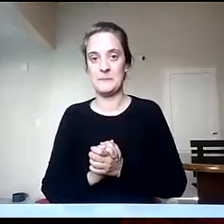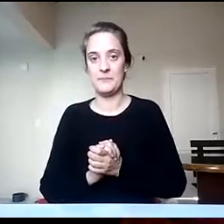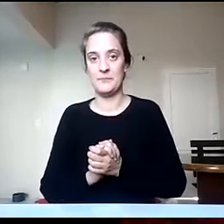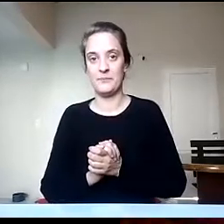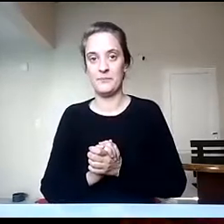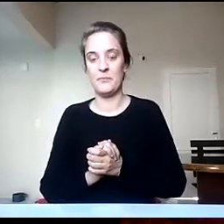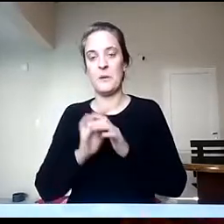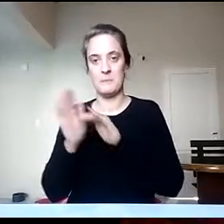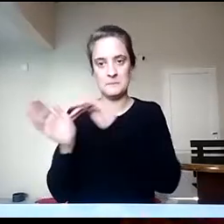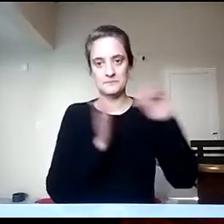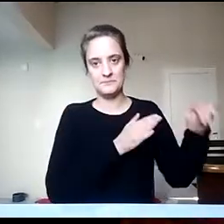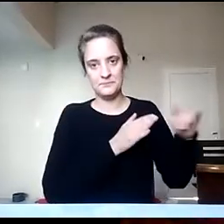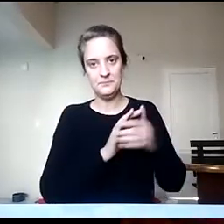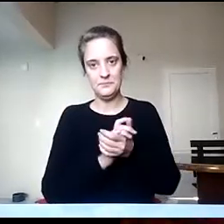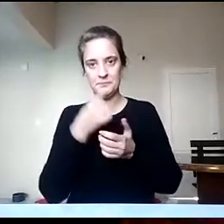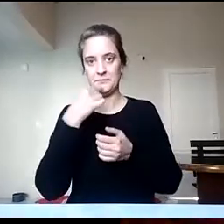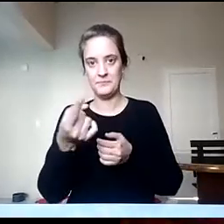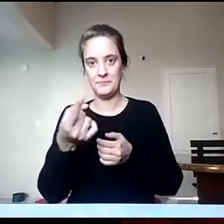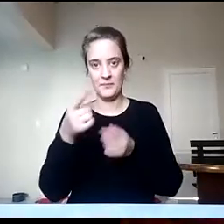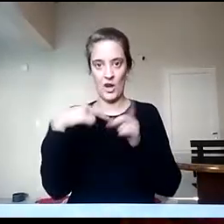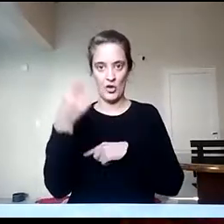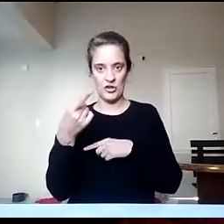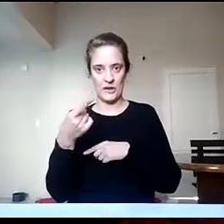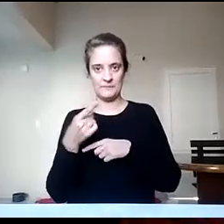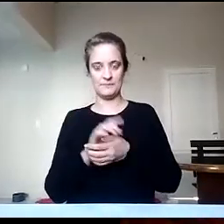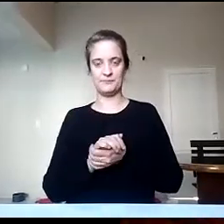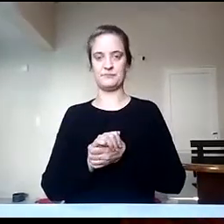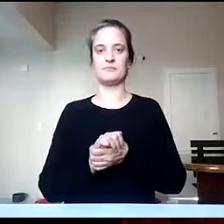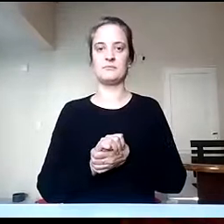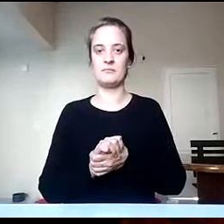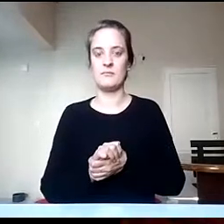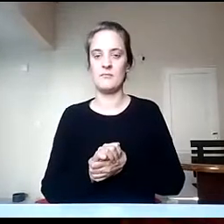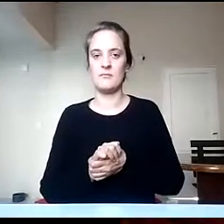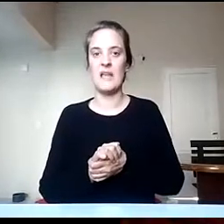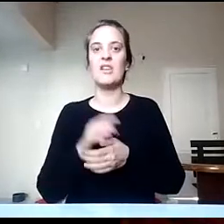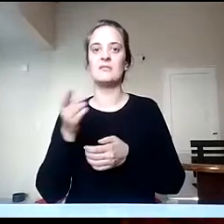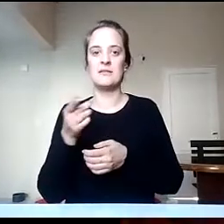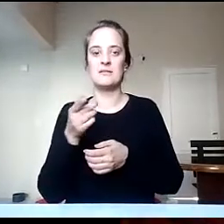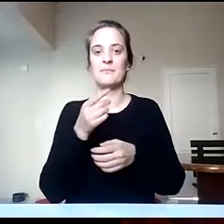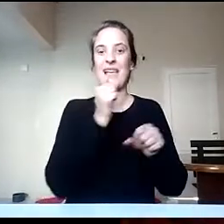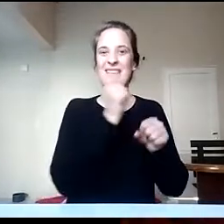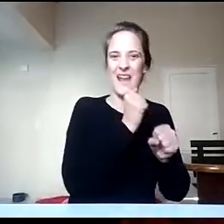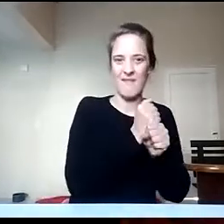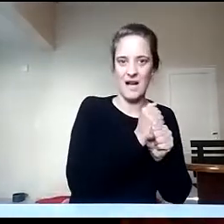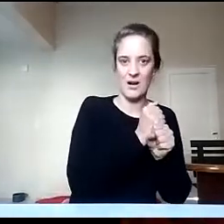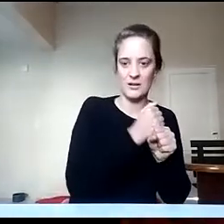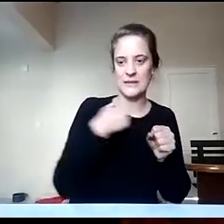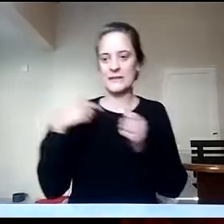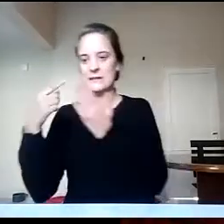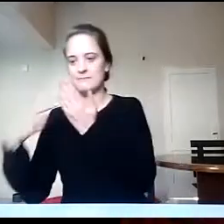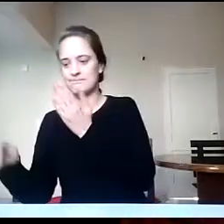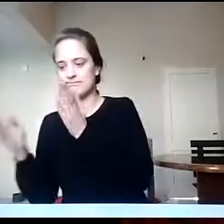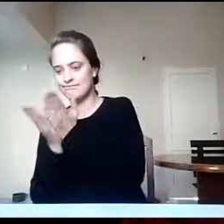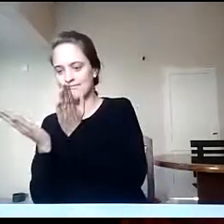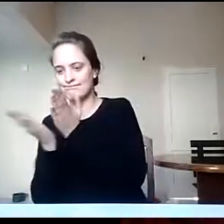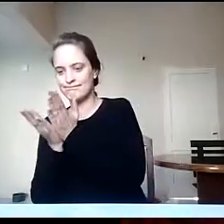pregunta. Dice, ¿se puede llevar la carrera y el trabajo al mismo tiempo? Porque dice trabajar al